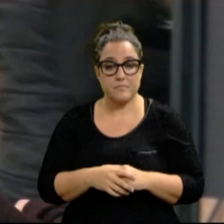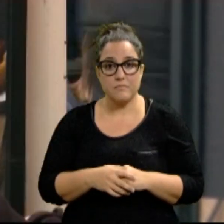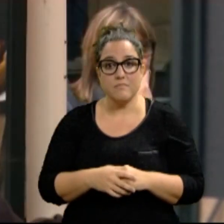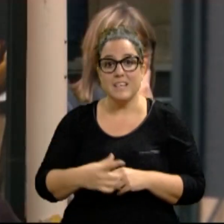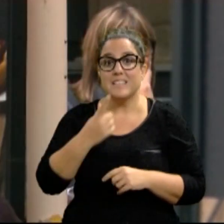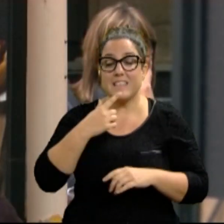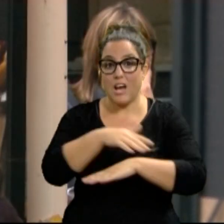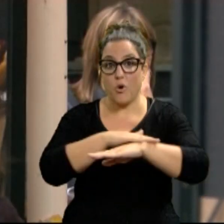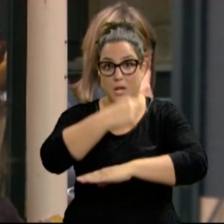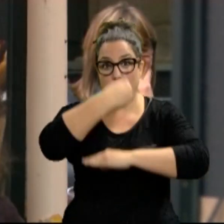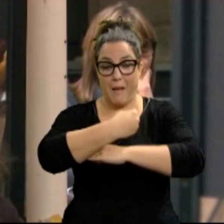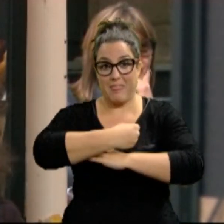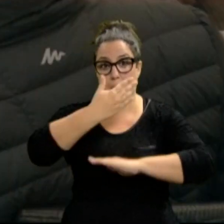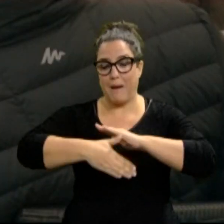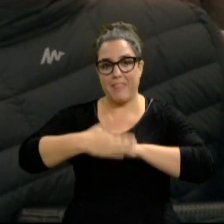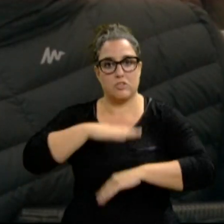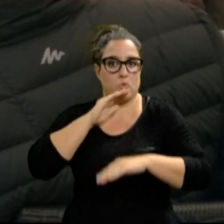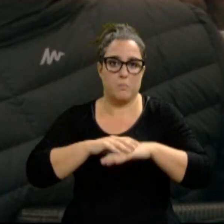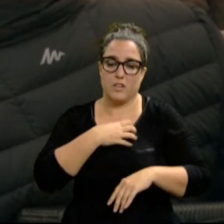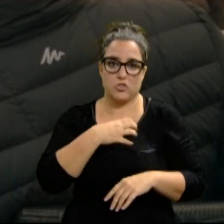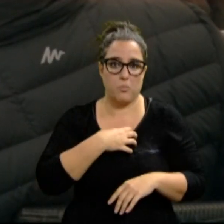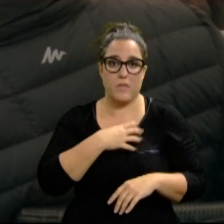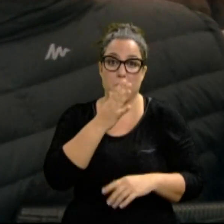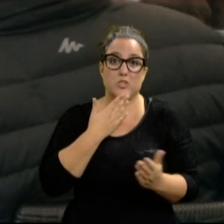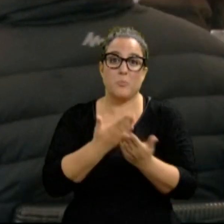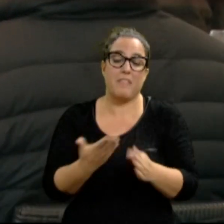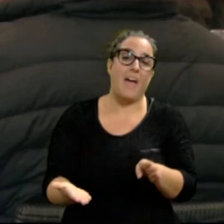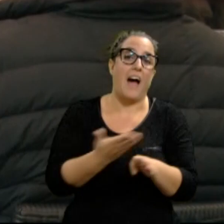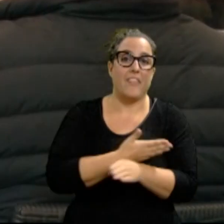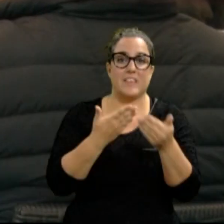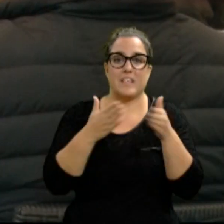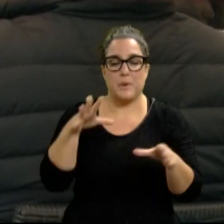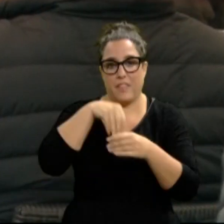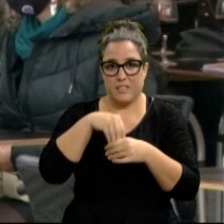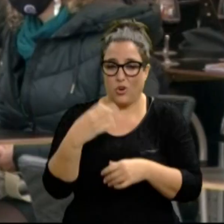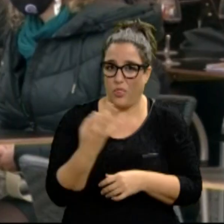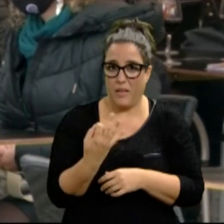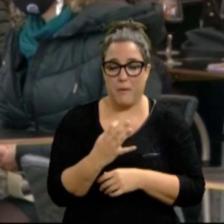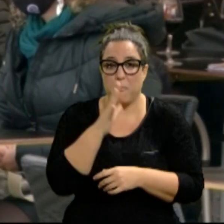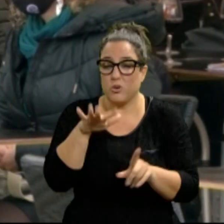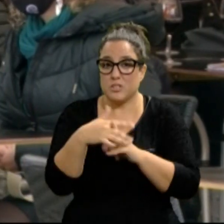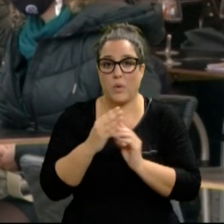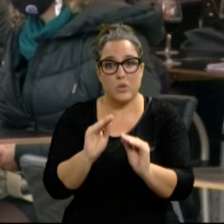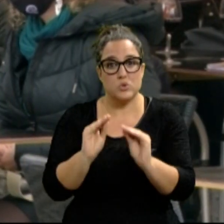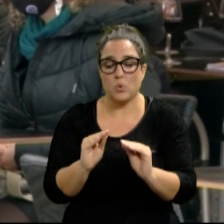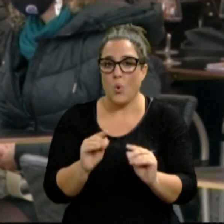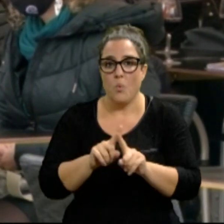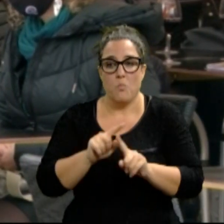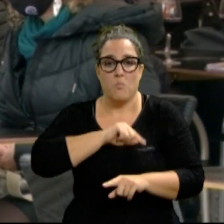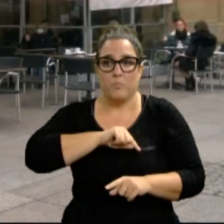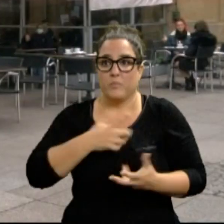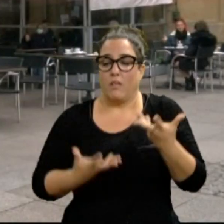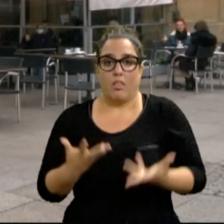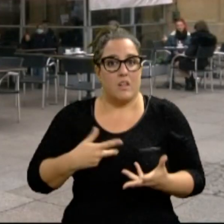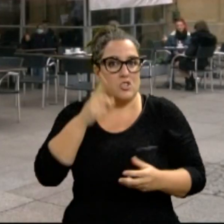plazos que les da el gobierno y piden adelantar la apertura de interiores de bares y restaurantes. Admiten vivir una situación de incertidumbre, ya que no